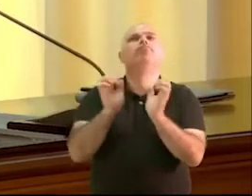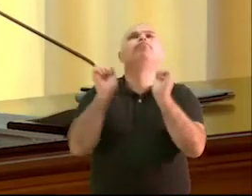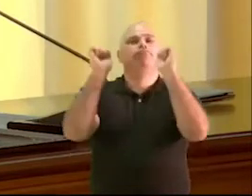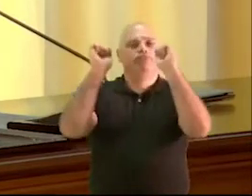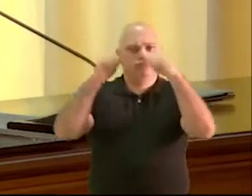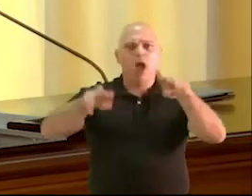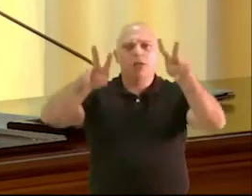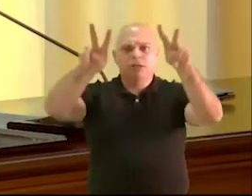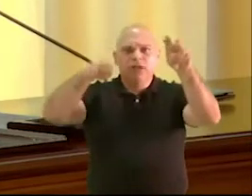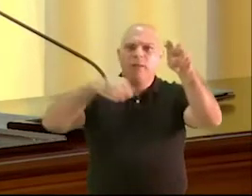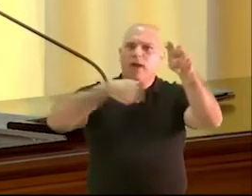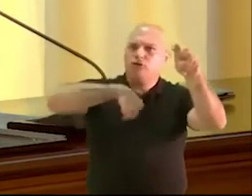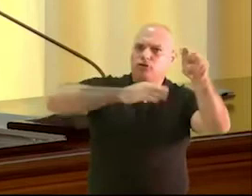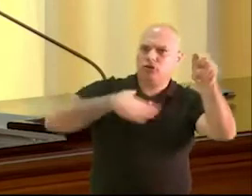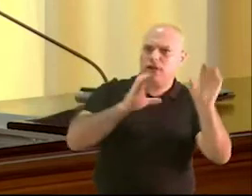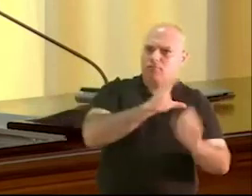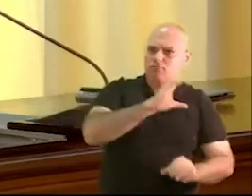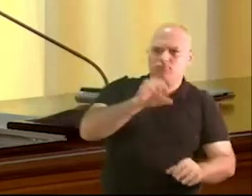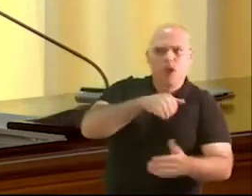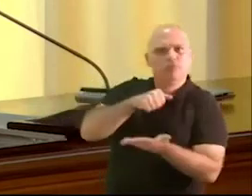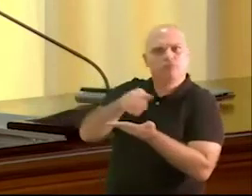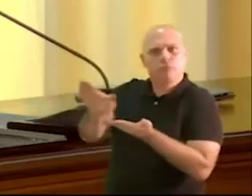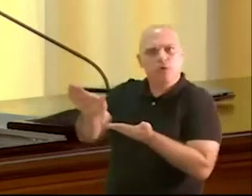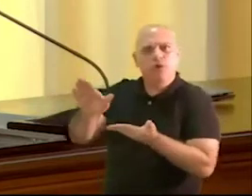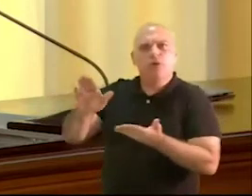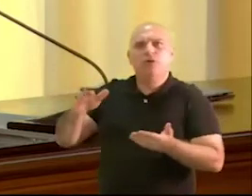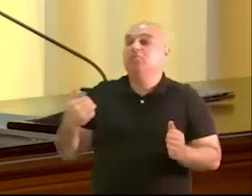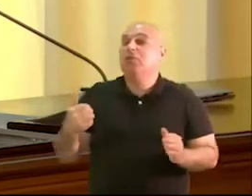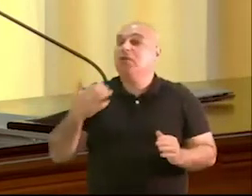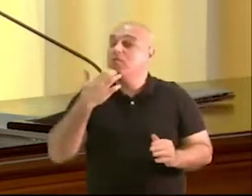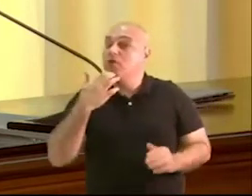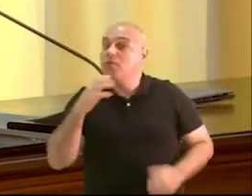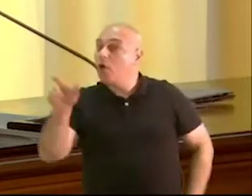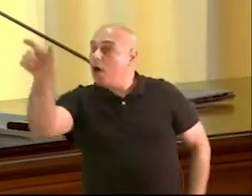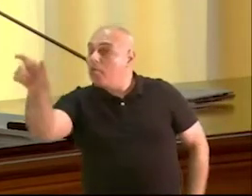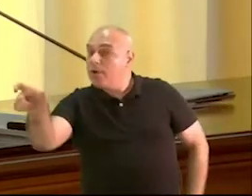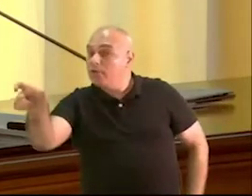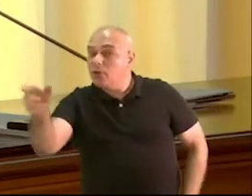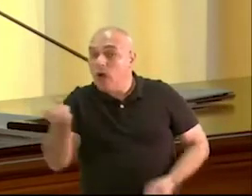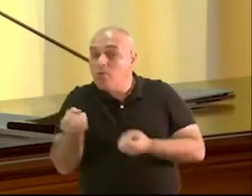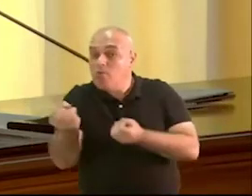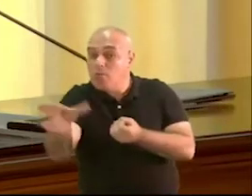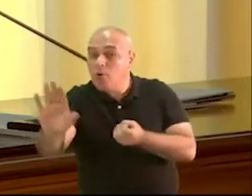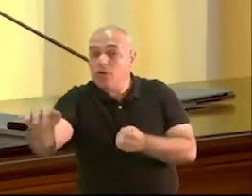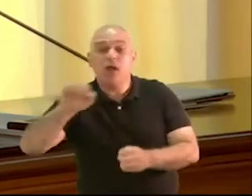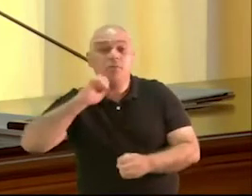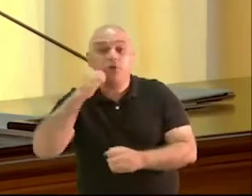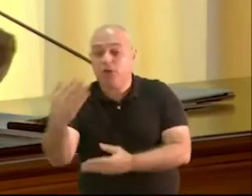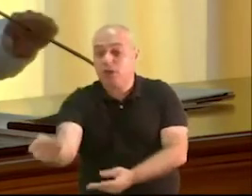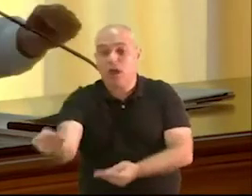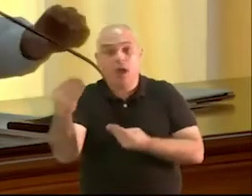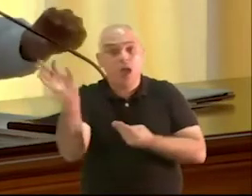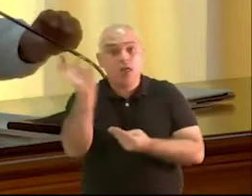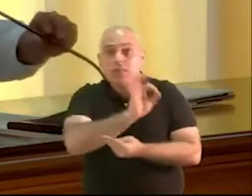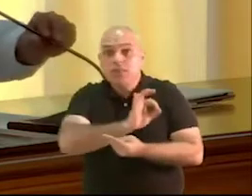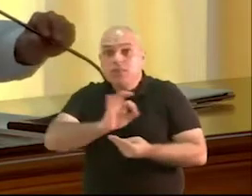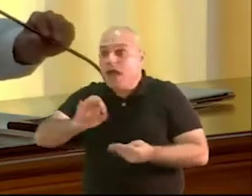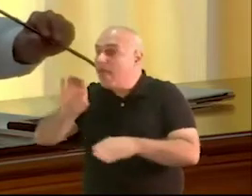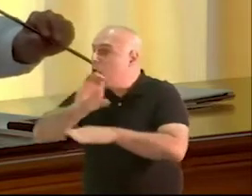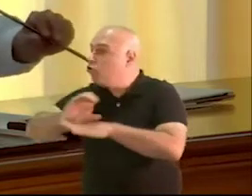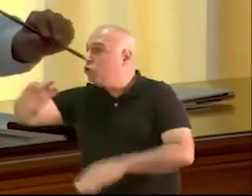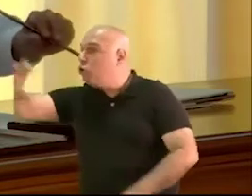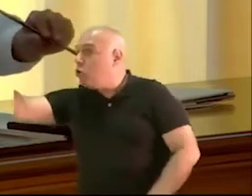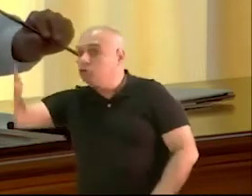Rodríguez del grupo de Coalición Canaria-Partido Nacionalista Canario sin presentar objeción alguna al mismo, ni el interesado, ni ninguno de los consejeros